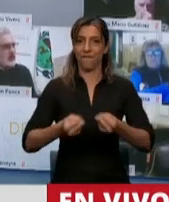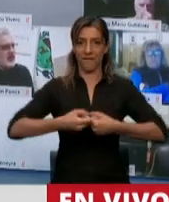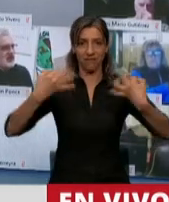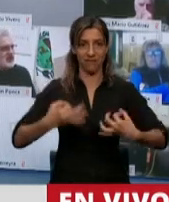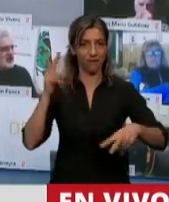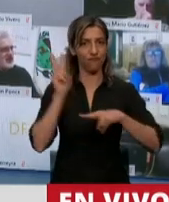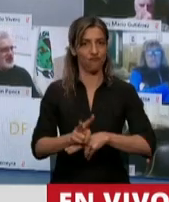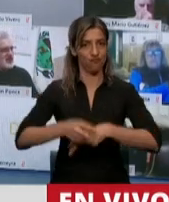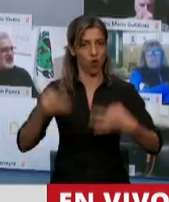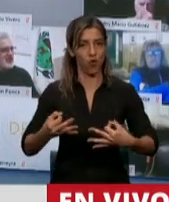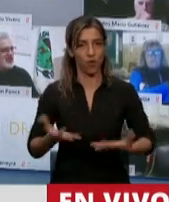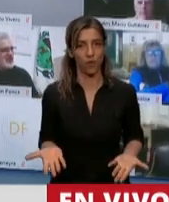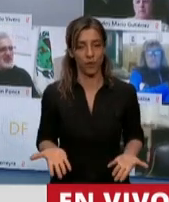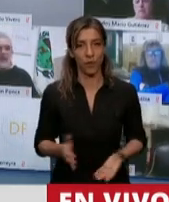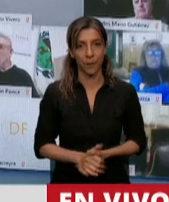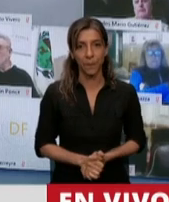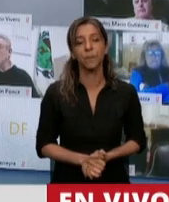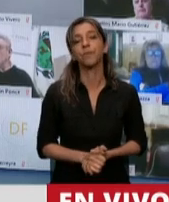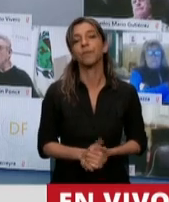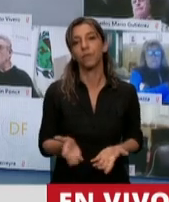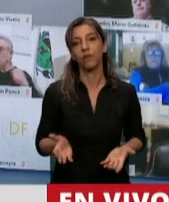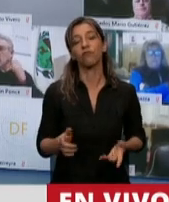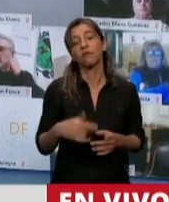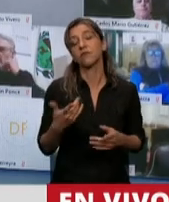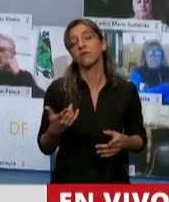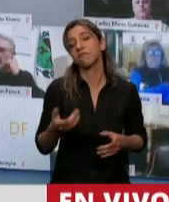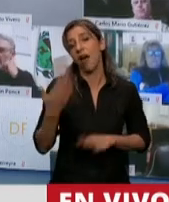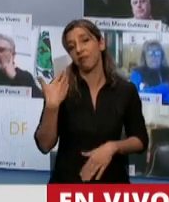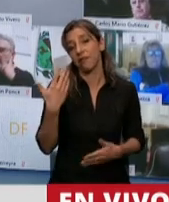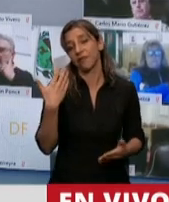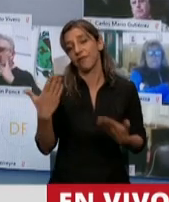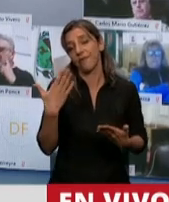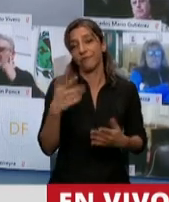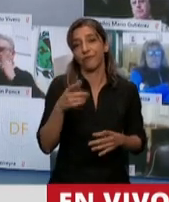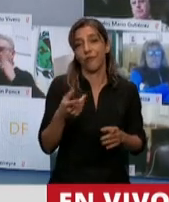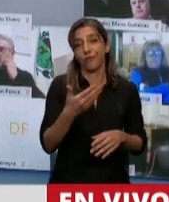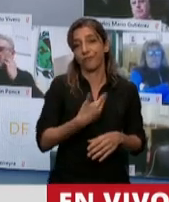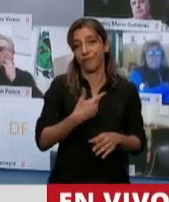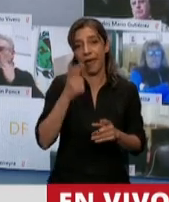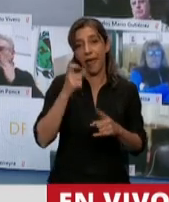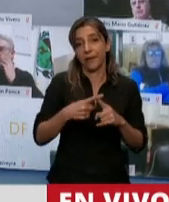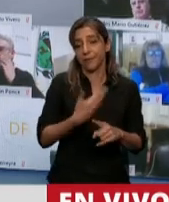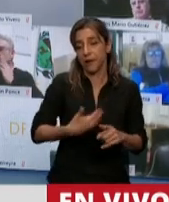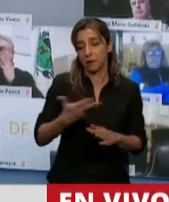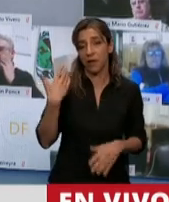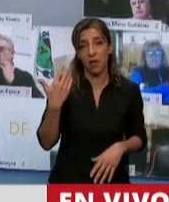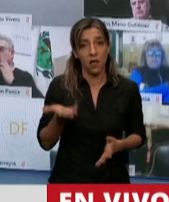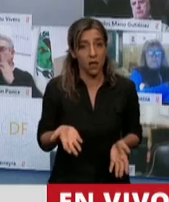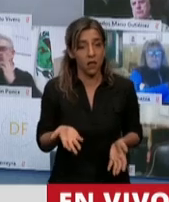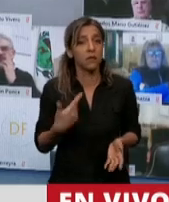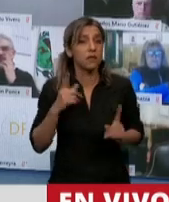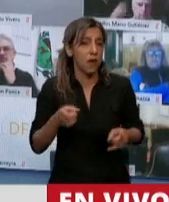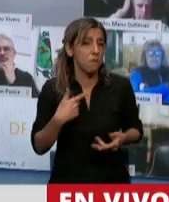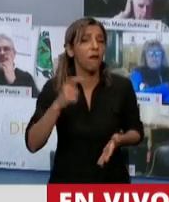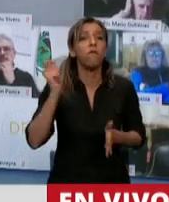presidente, frente al otro presidente que como decía recién quien me antecedió en el uso de la palabra, firmó un